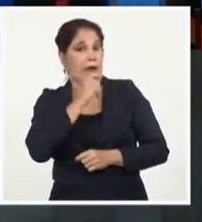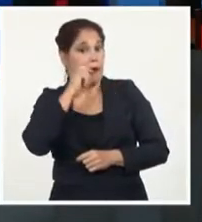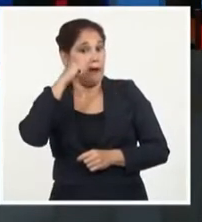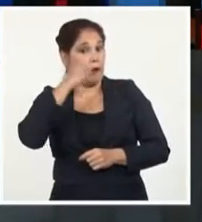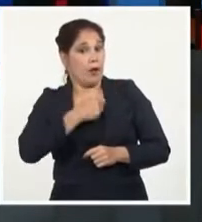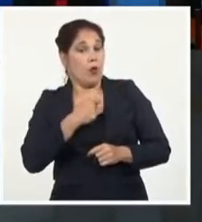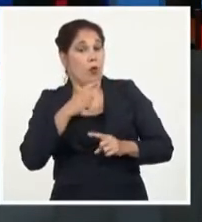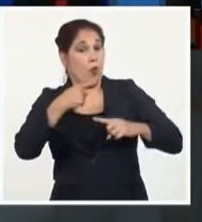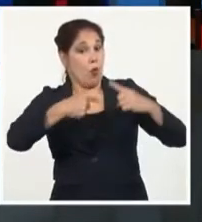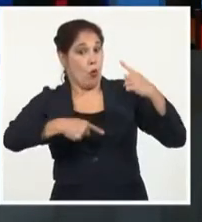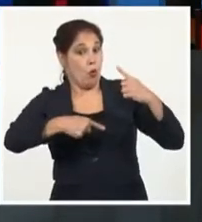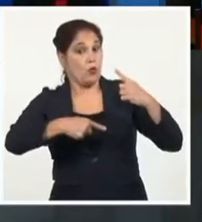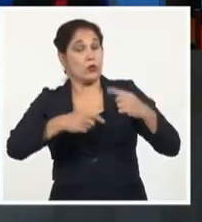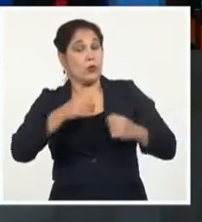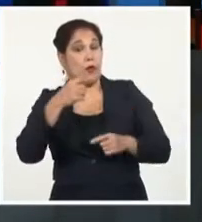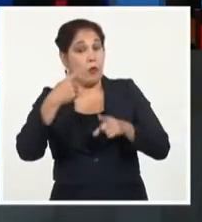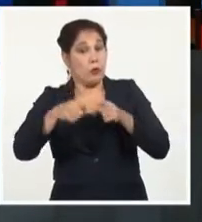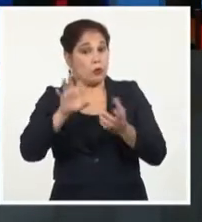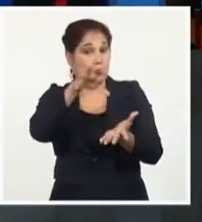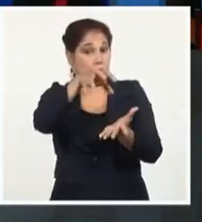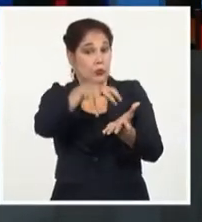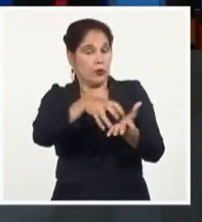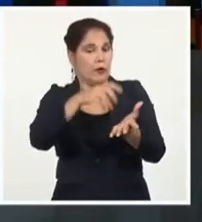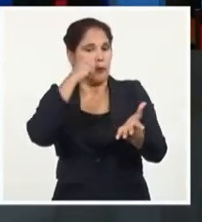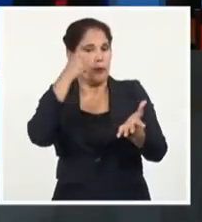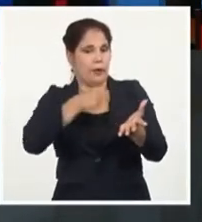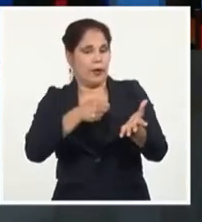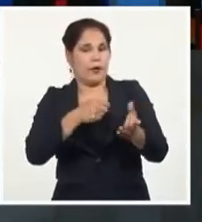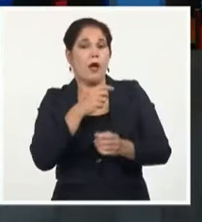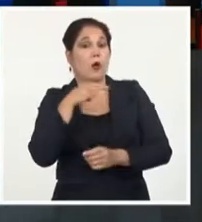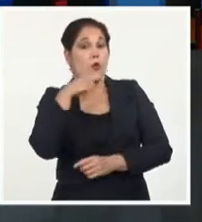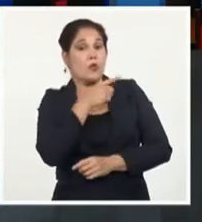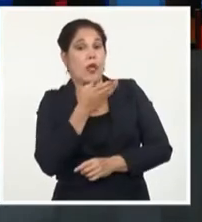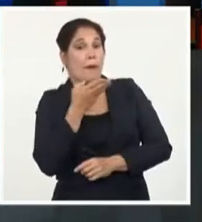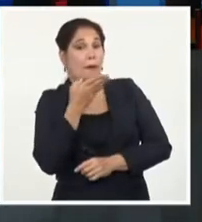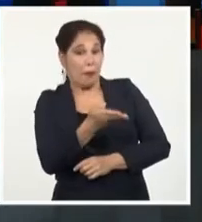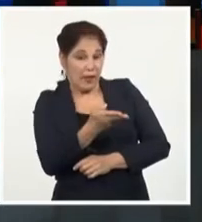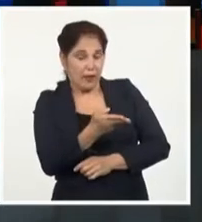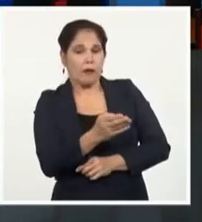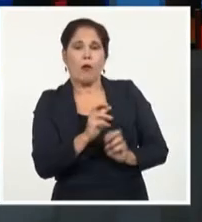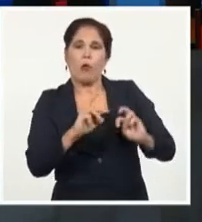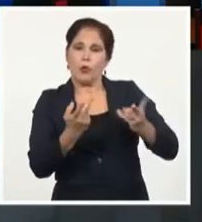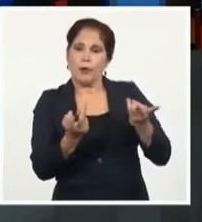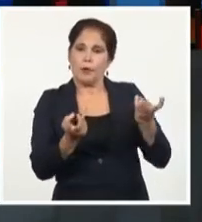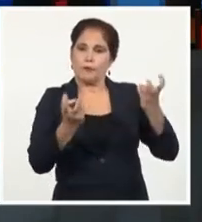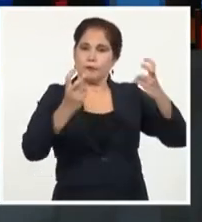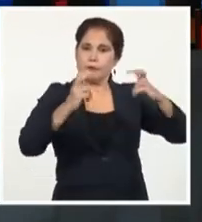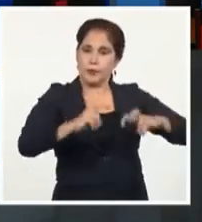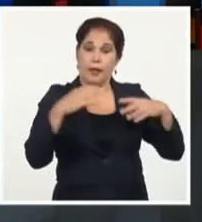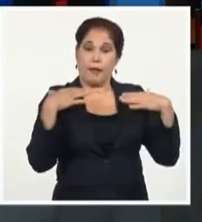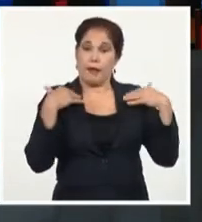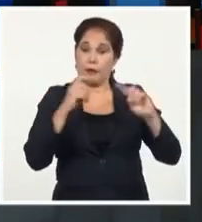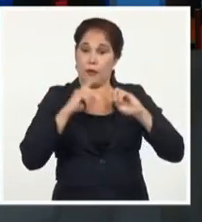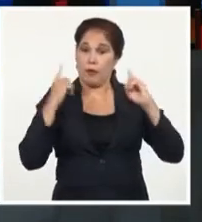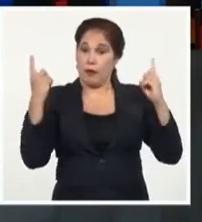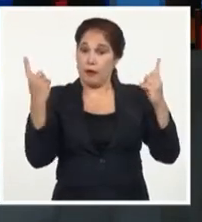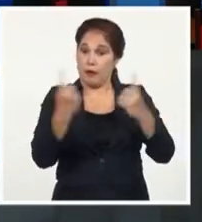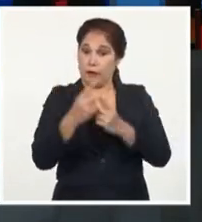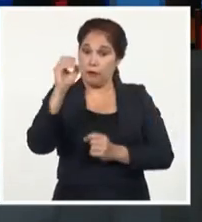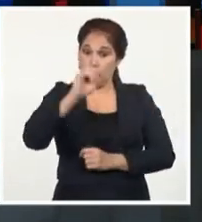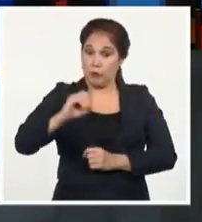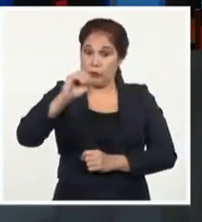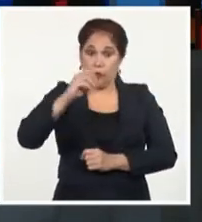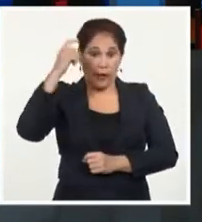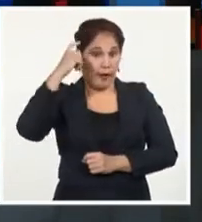la central nuclear de Zaporizhia, en Ucrania. Rusia pidió la relatoría de Rafael Grossi, director general del Organismo Internacional